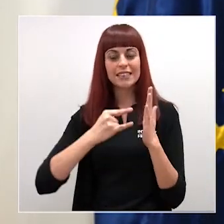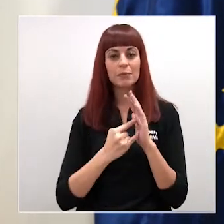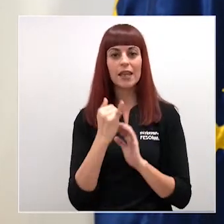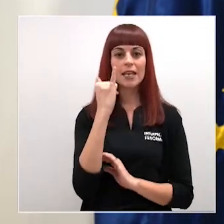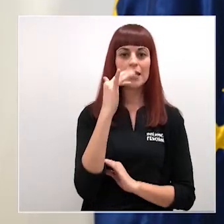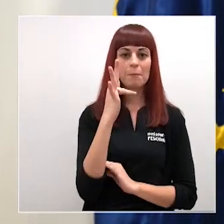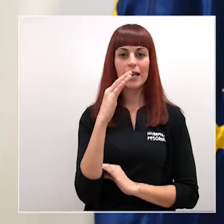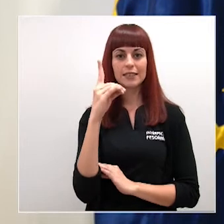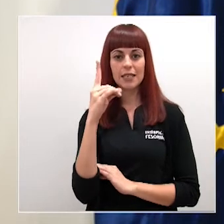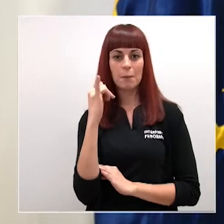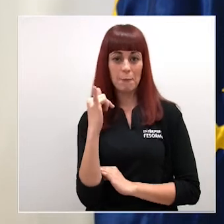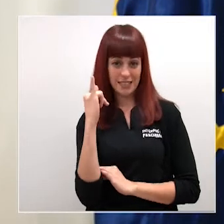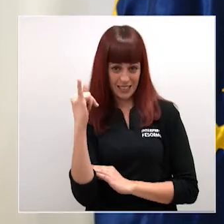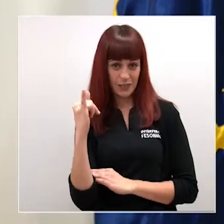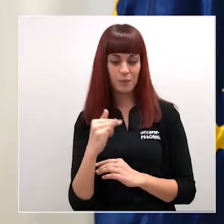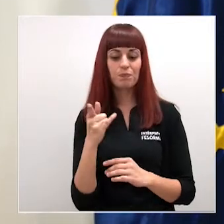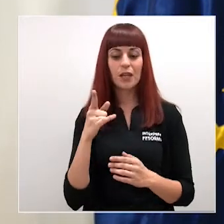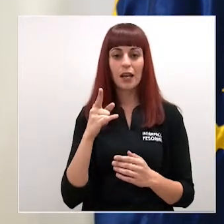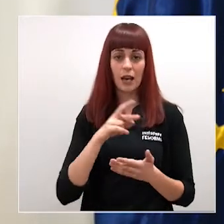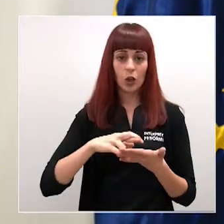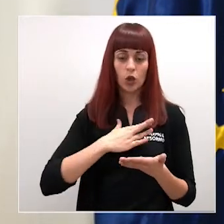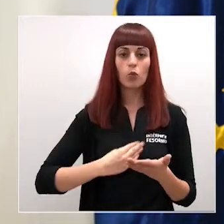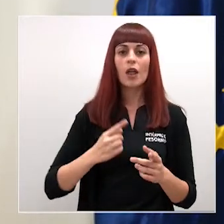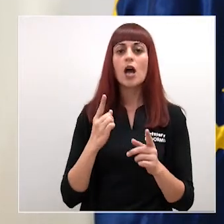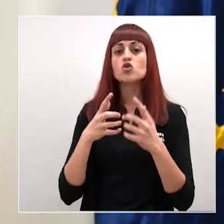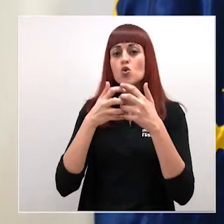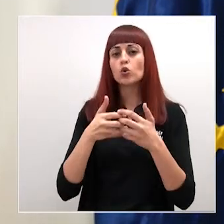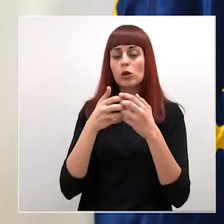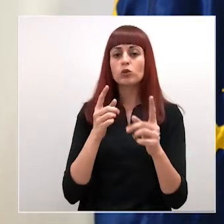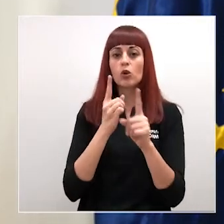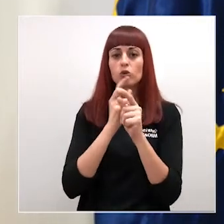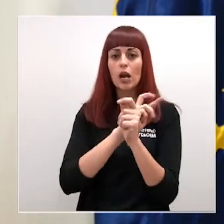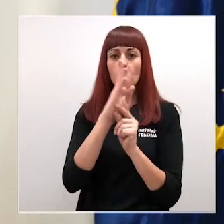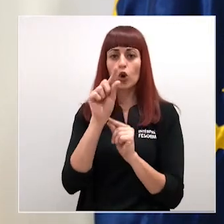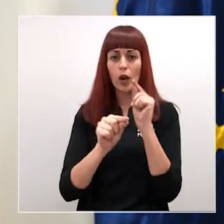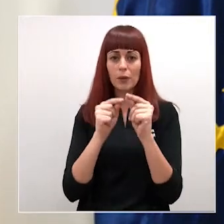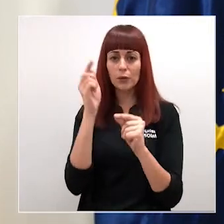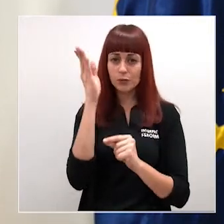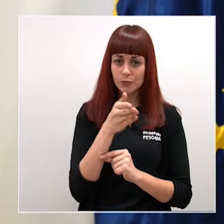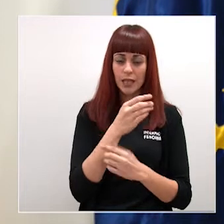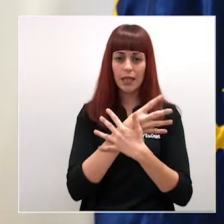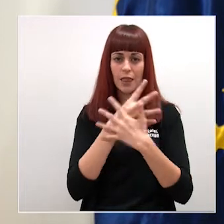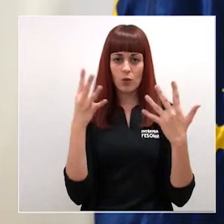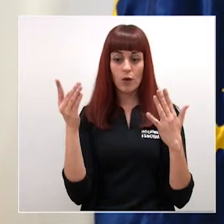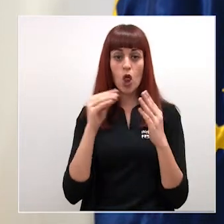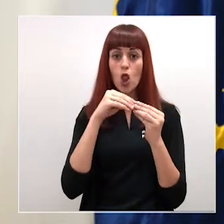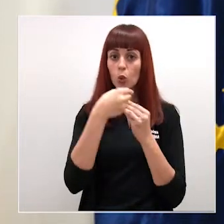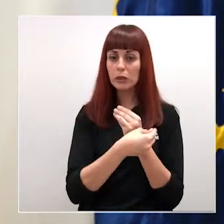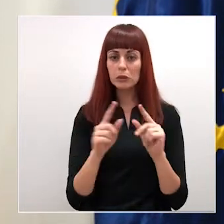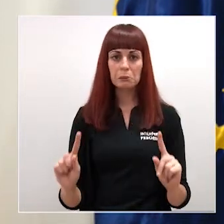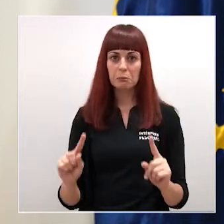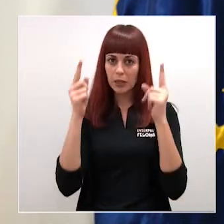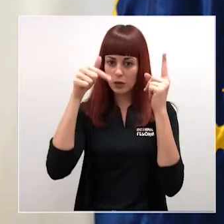D+, I de la región de Murcia en la lucha contra el COVID-19. Un documento que es pionero a nivel nacional